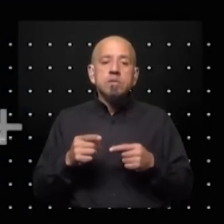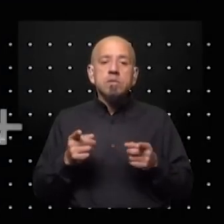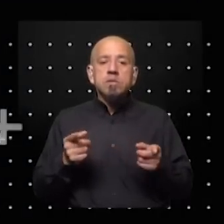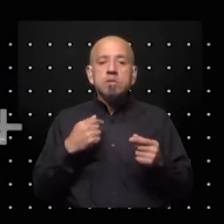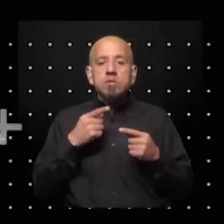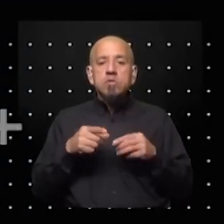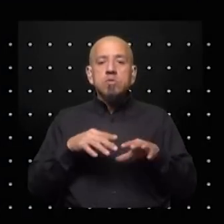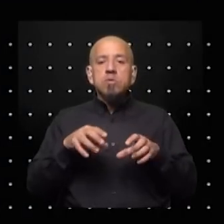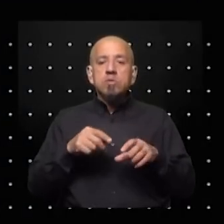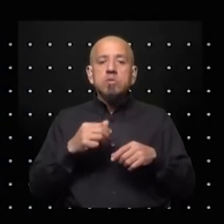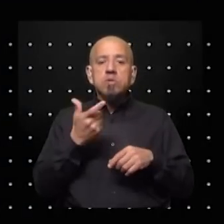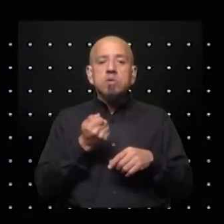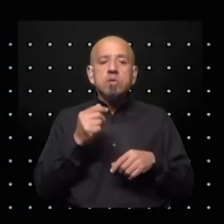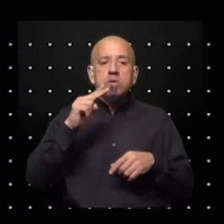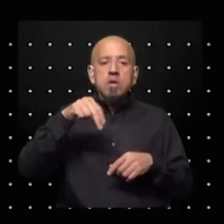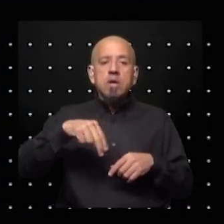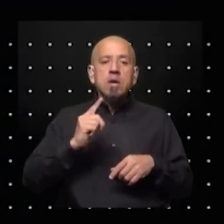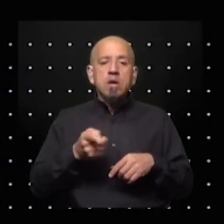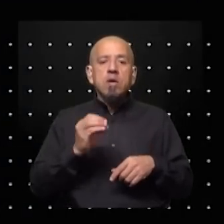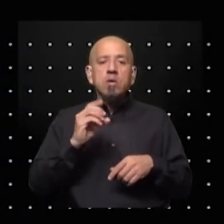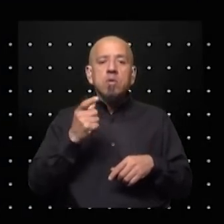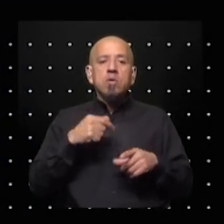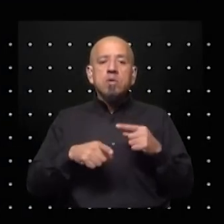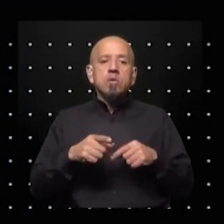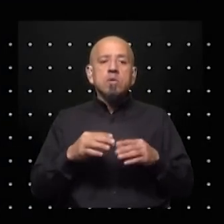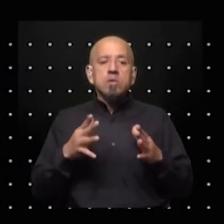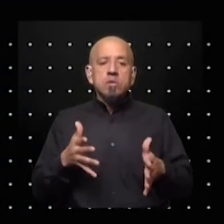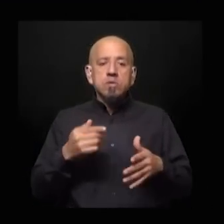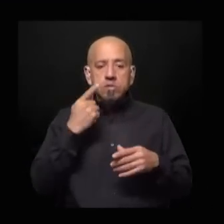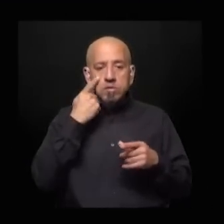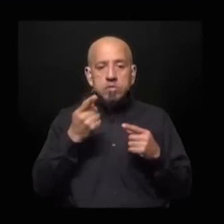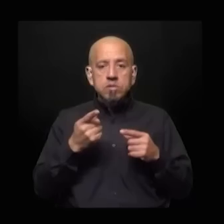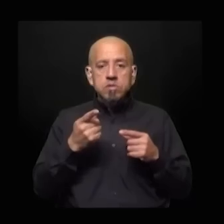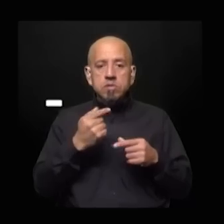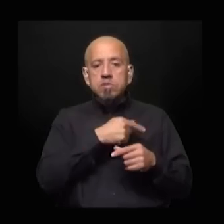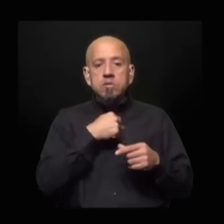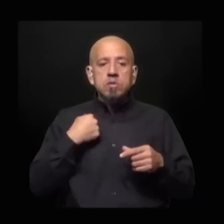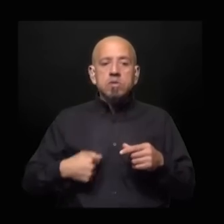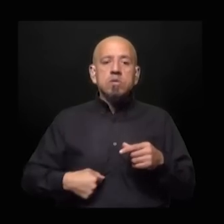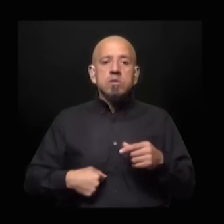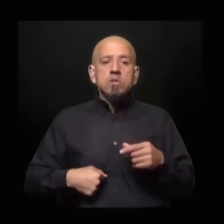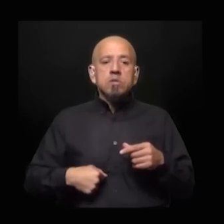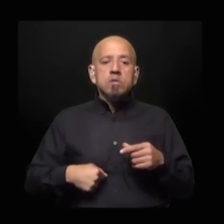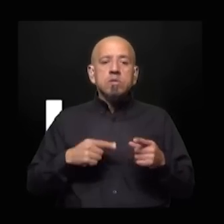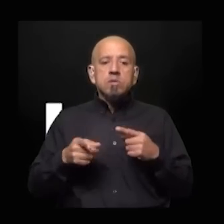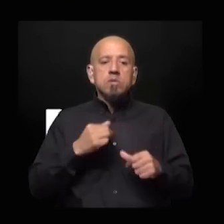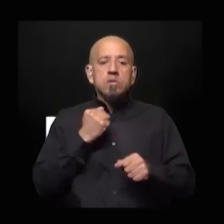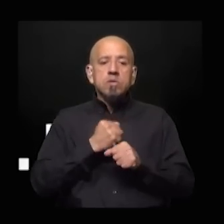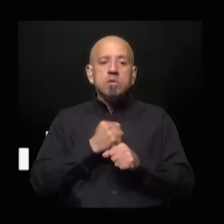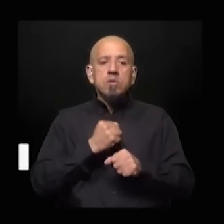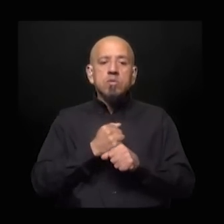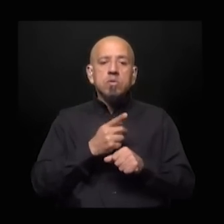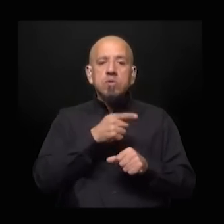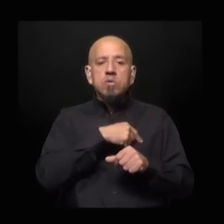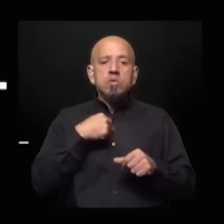viví en Angola durante dos años y era increíble ver la presencia china digamos con trabajadores chinos que